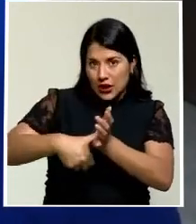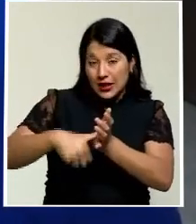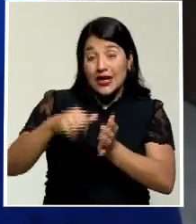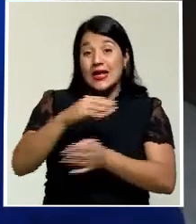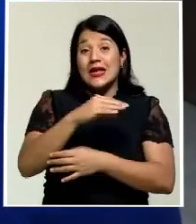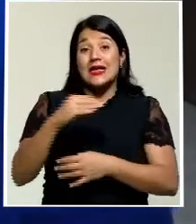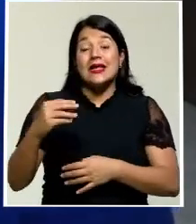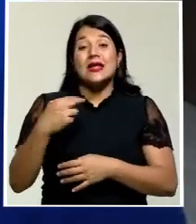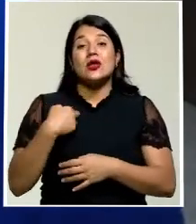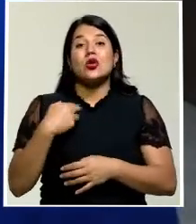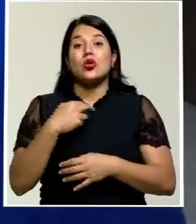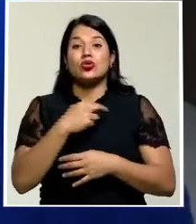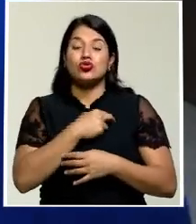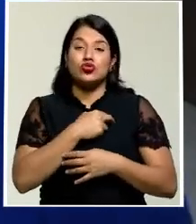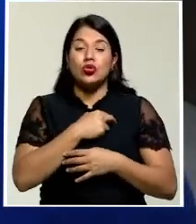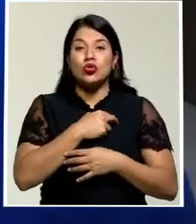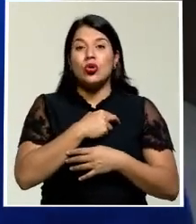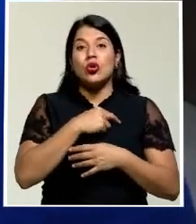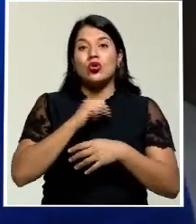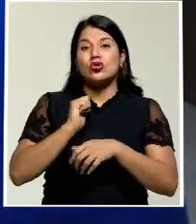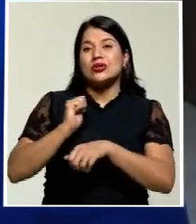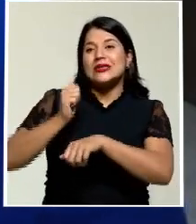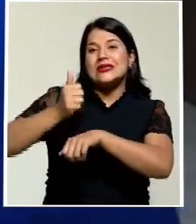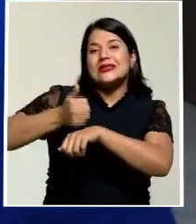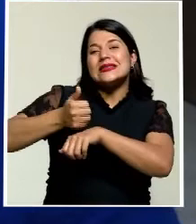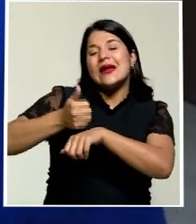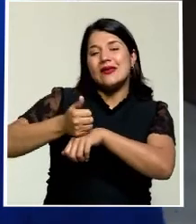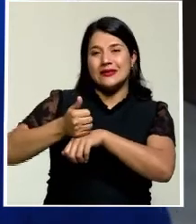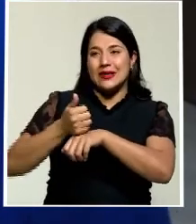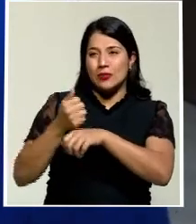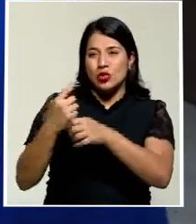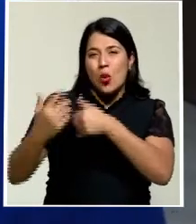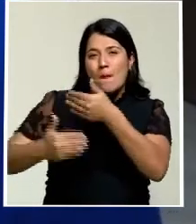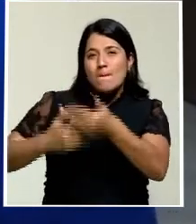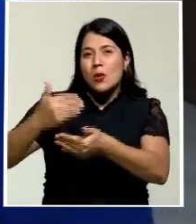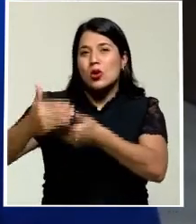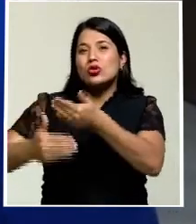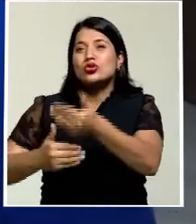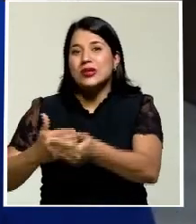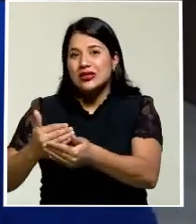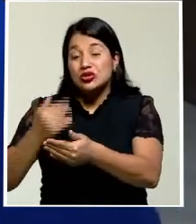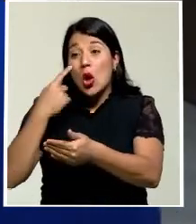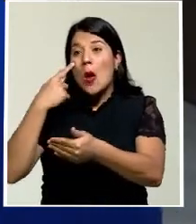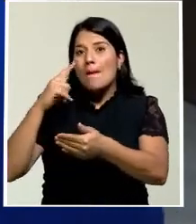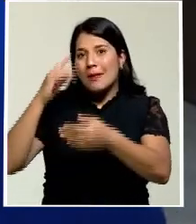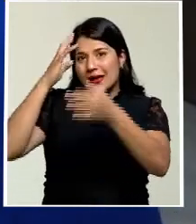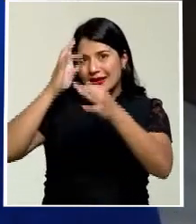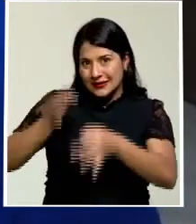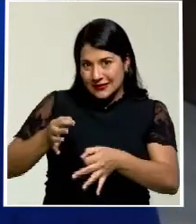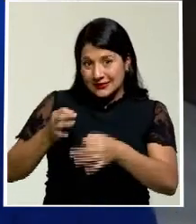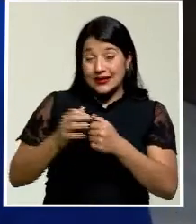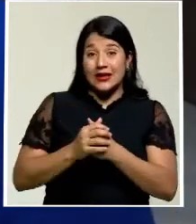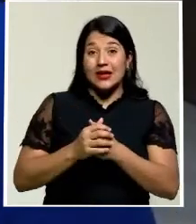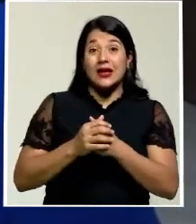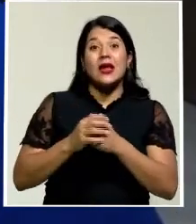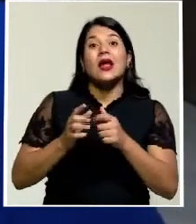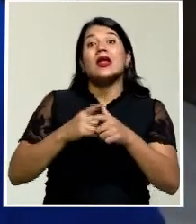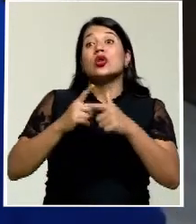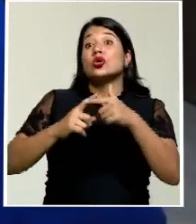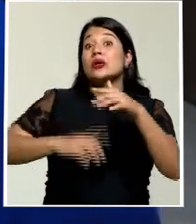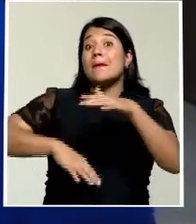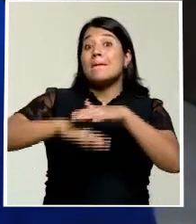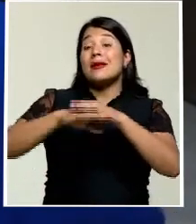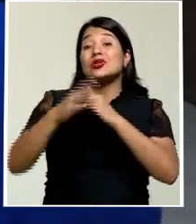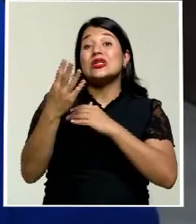nosotros le hablamos en ese lenguaje de técnica legislativa, puesto que avanzada a las 16 horas tiene que darse por terminada la